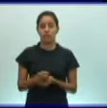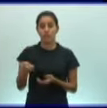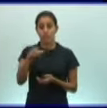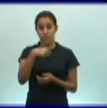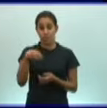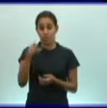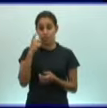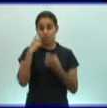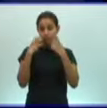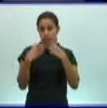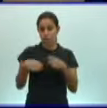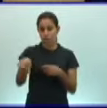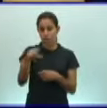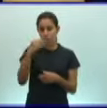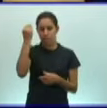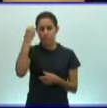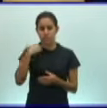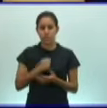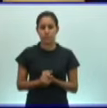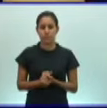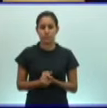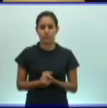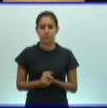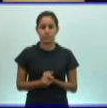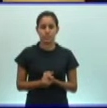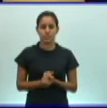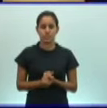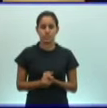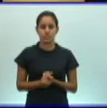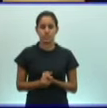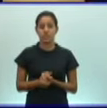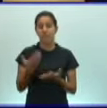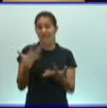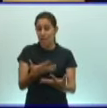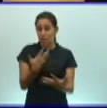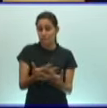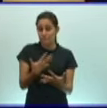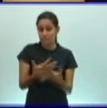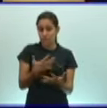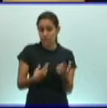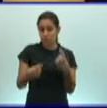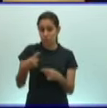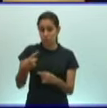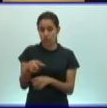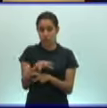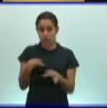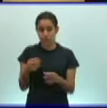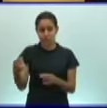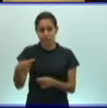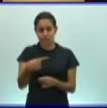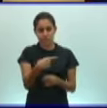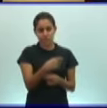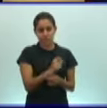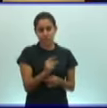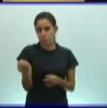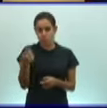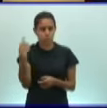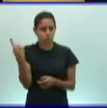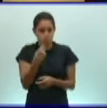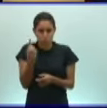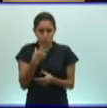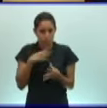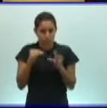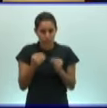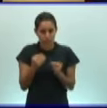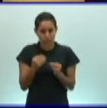en cuenta que en el caso de la comparación, no solamente ustedes van a hablar del grupo de mayor nivel de